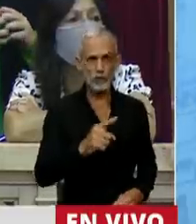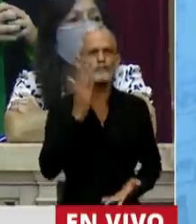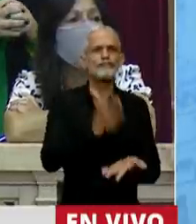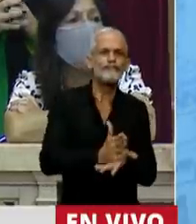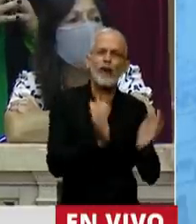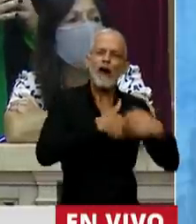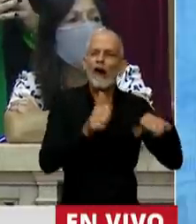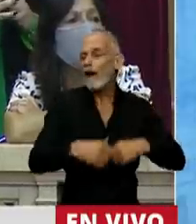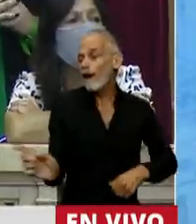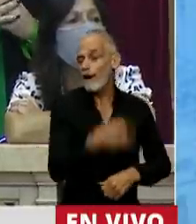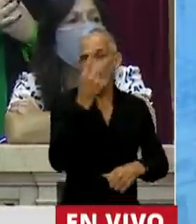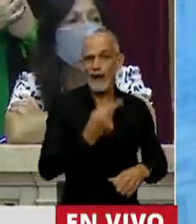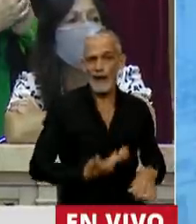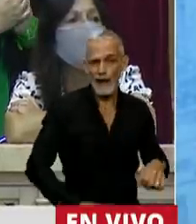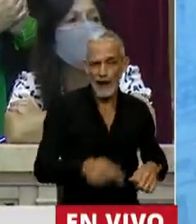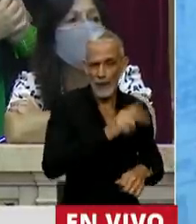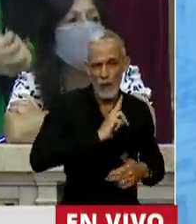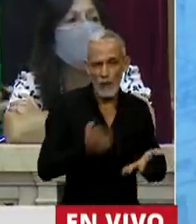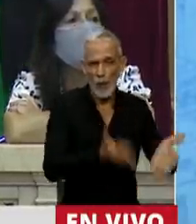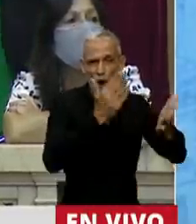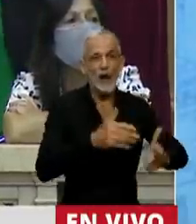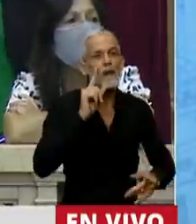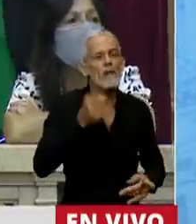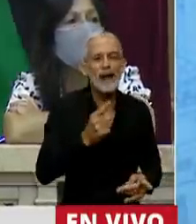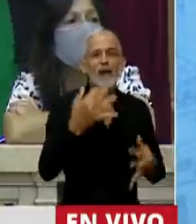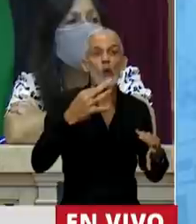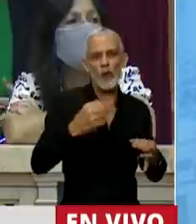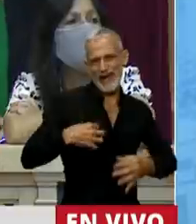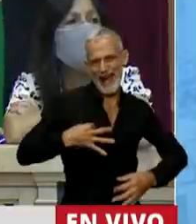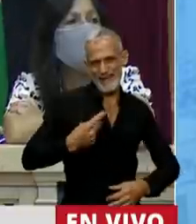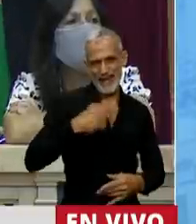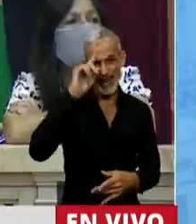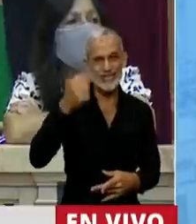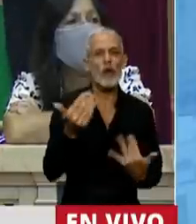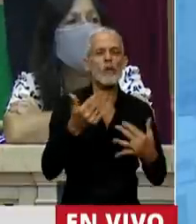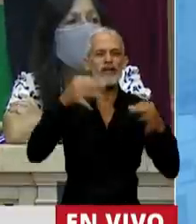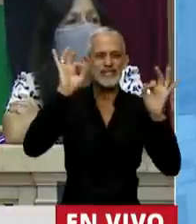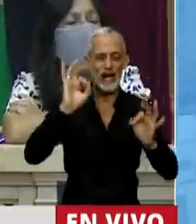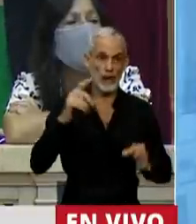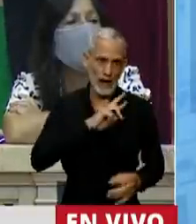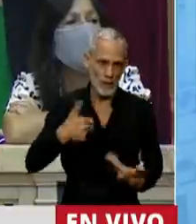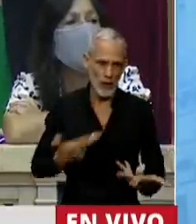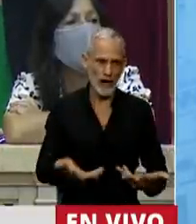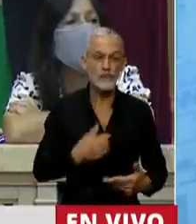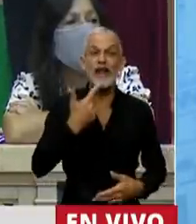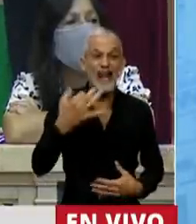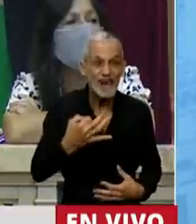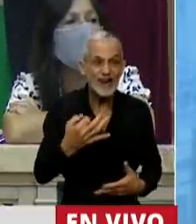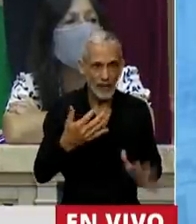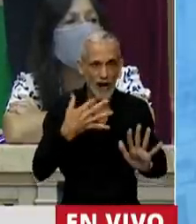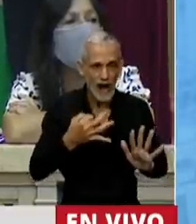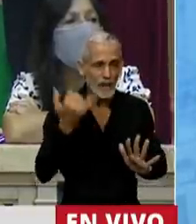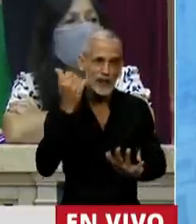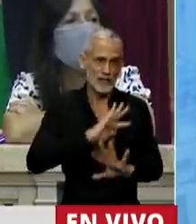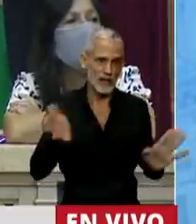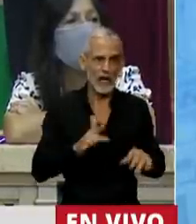a la clandestinidad a las mujeres, poniendo en riesgo la única vida que el Estado puede salvar. Nos dijimos la verdad y la verdad